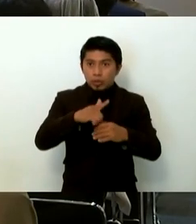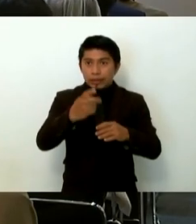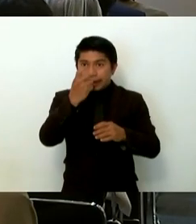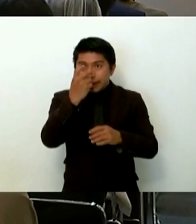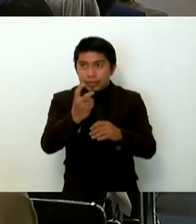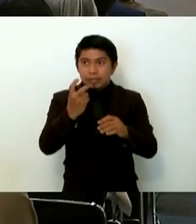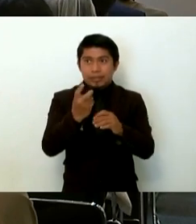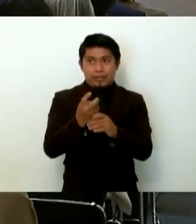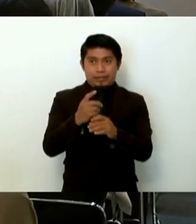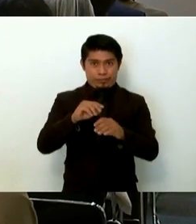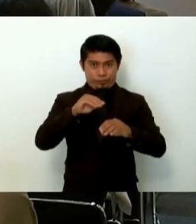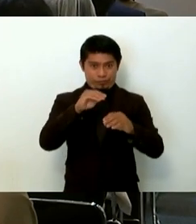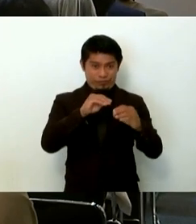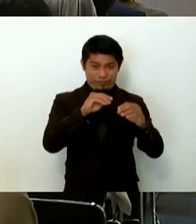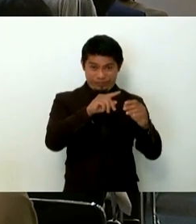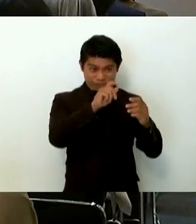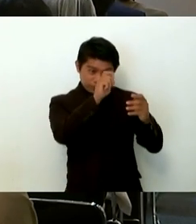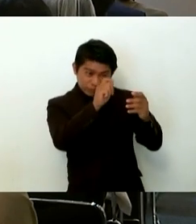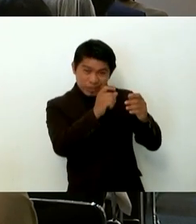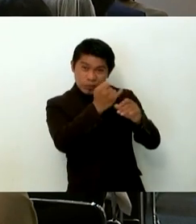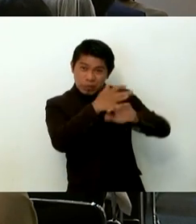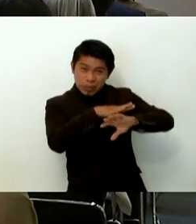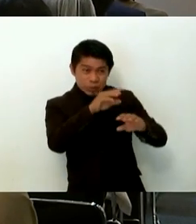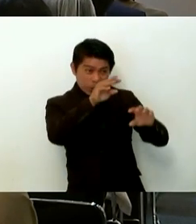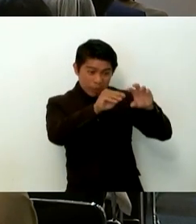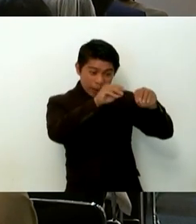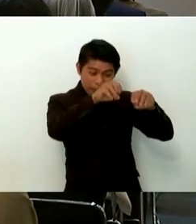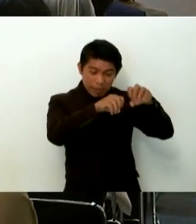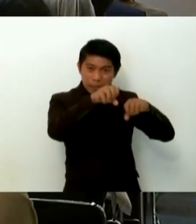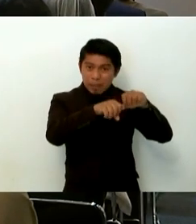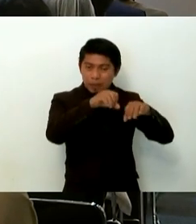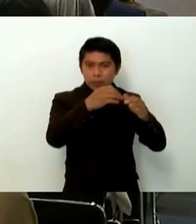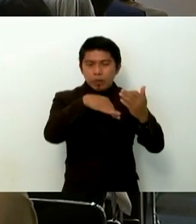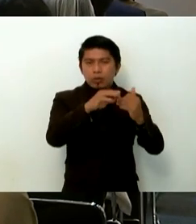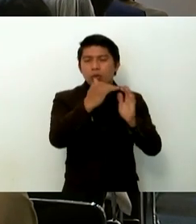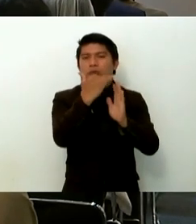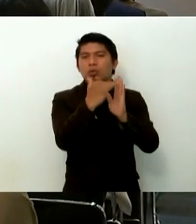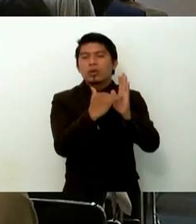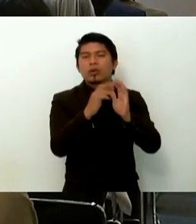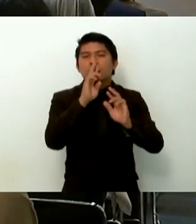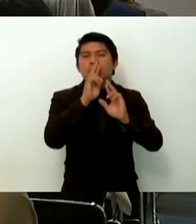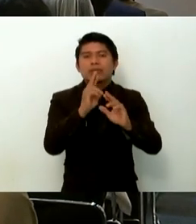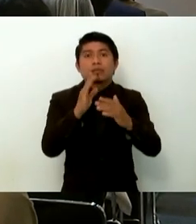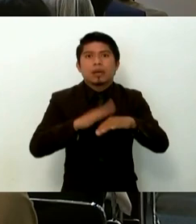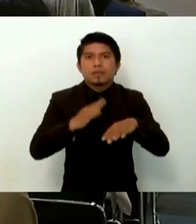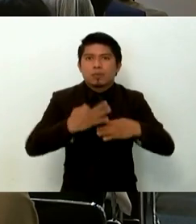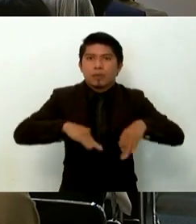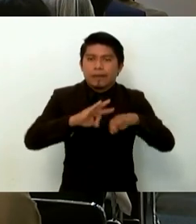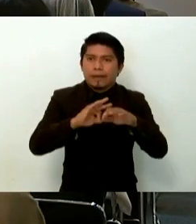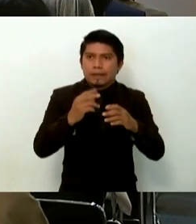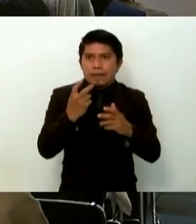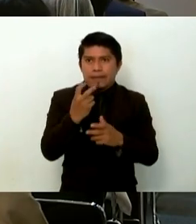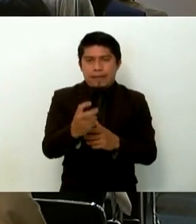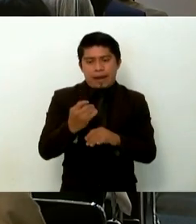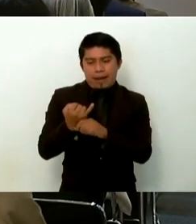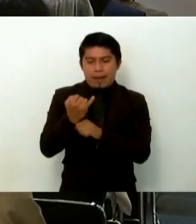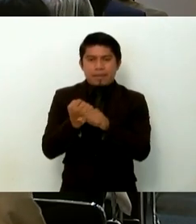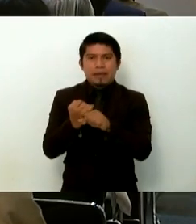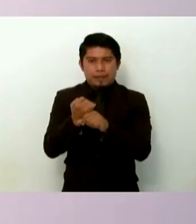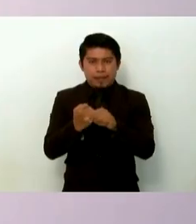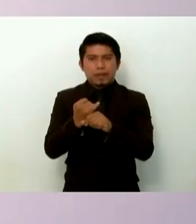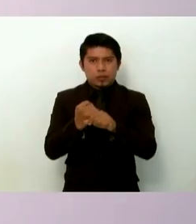de estos hechos hemos obtenido quizá uno de los resultados más importantes de la investigación